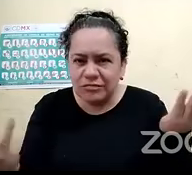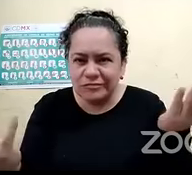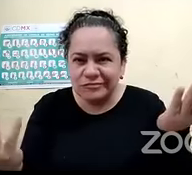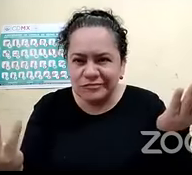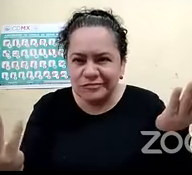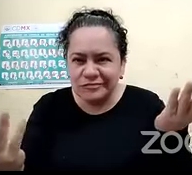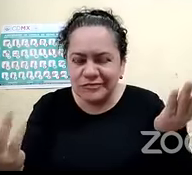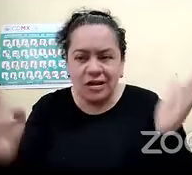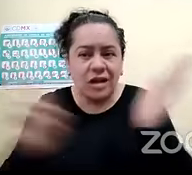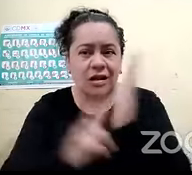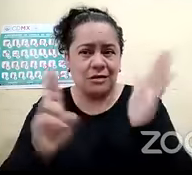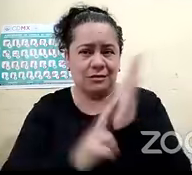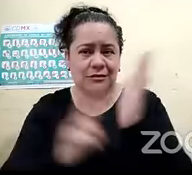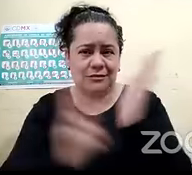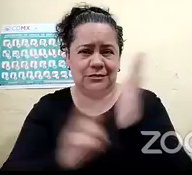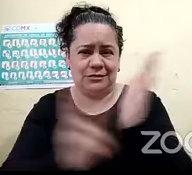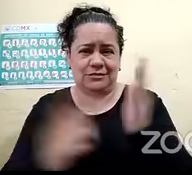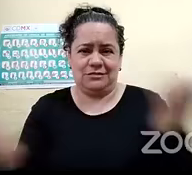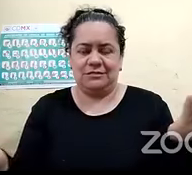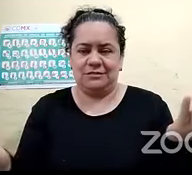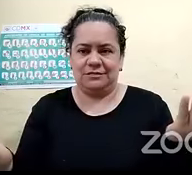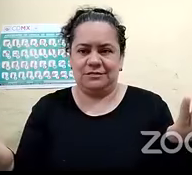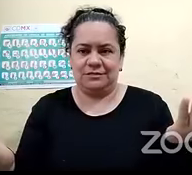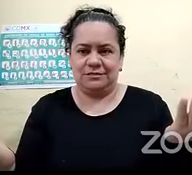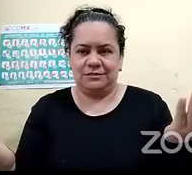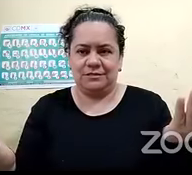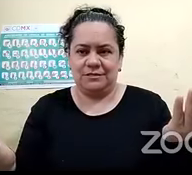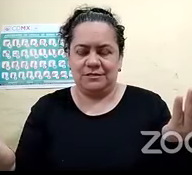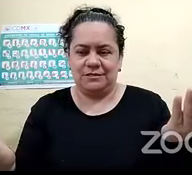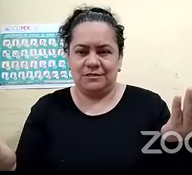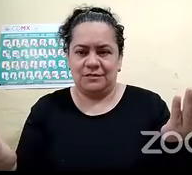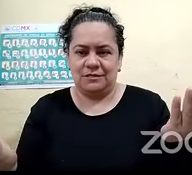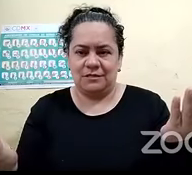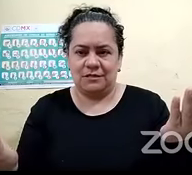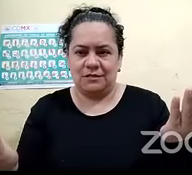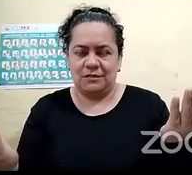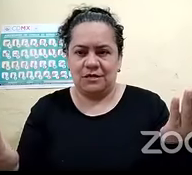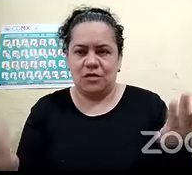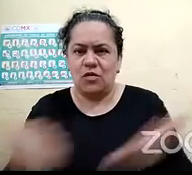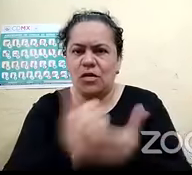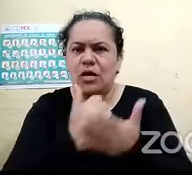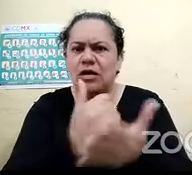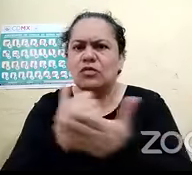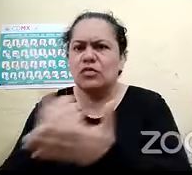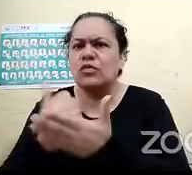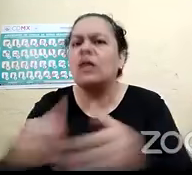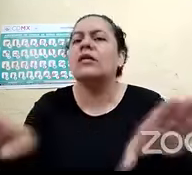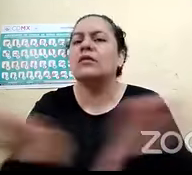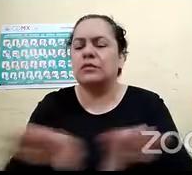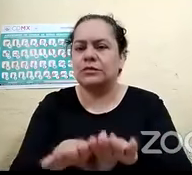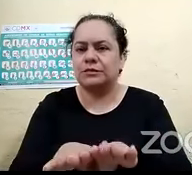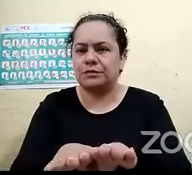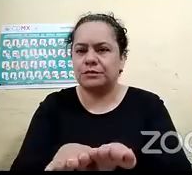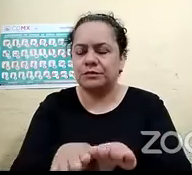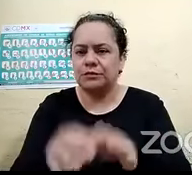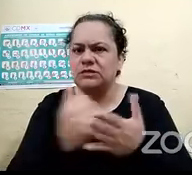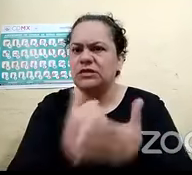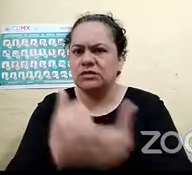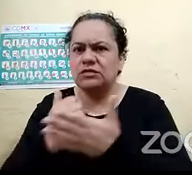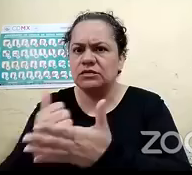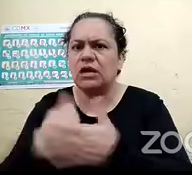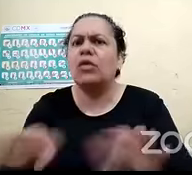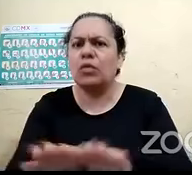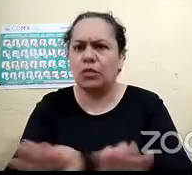a atender este tema de la emergencia cómo ibas a pedir ayuda o cómo iban a cómo ibas a recibirla